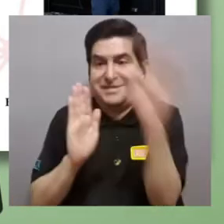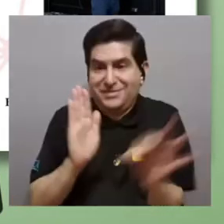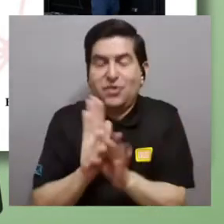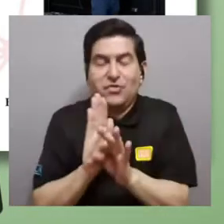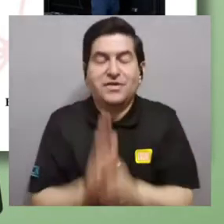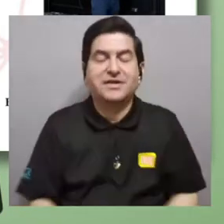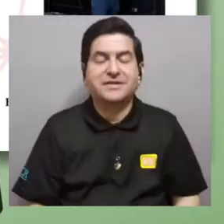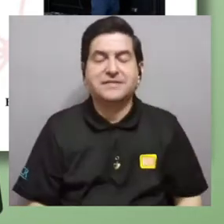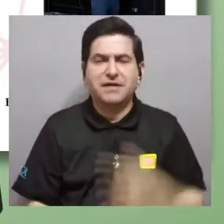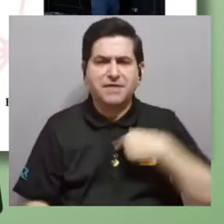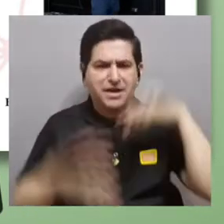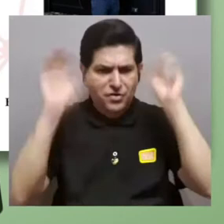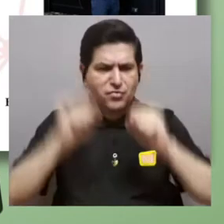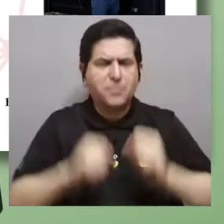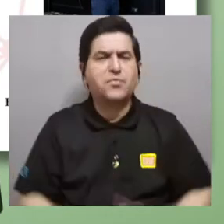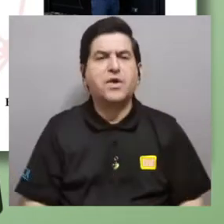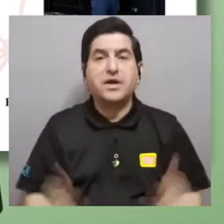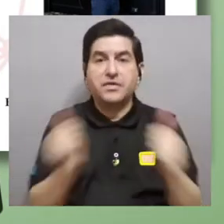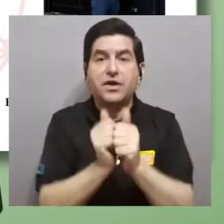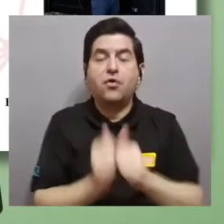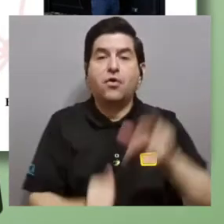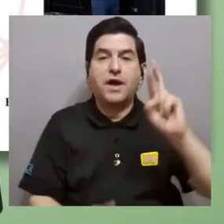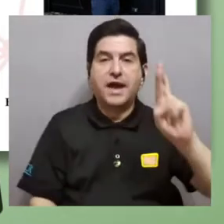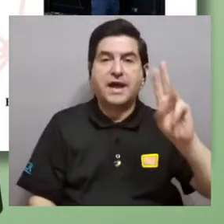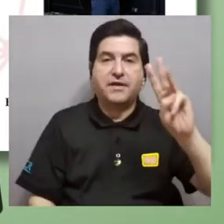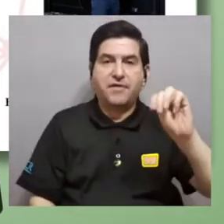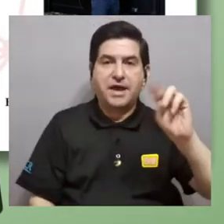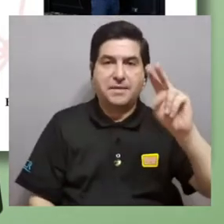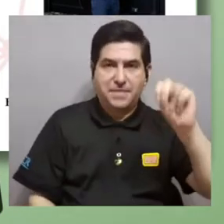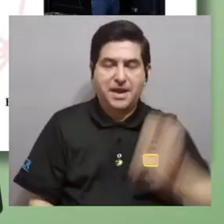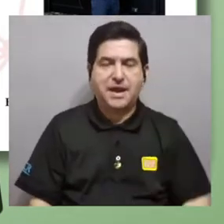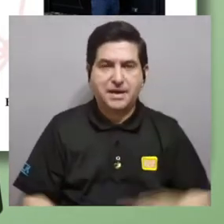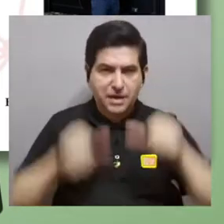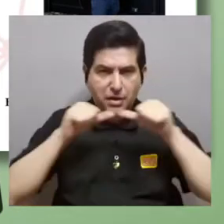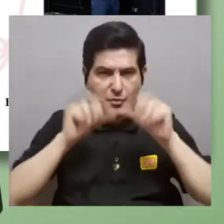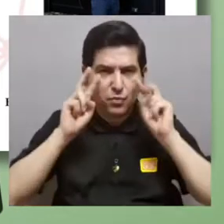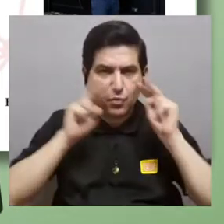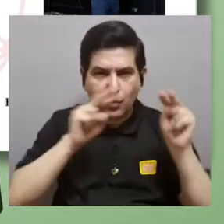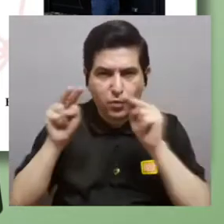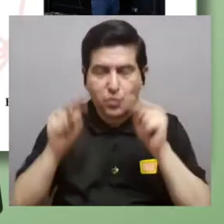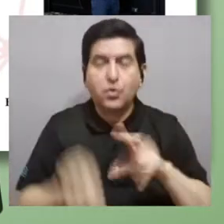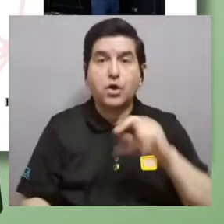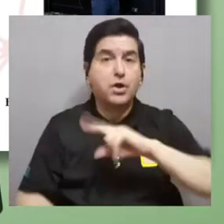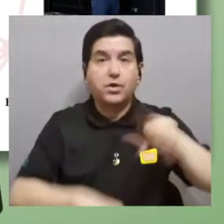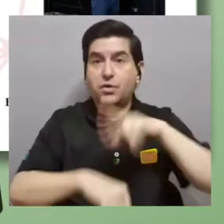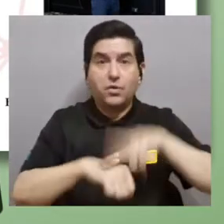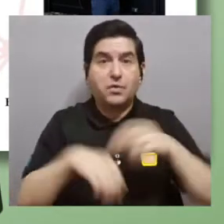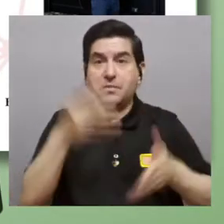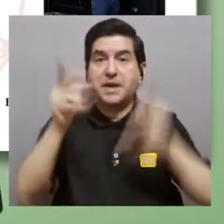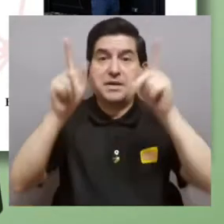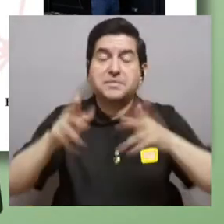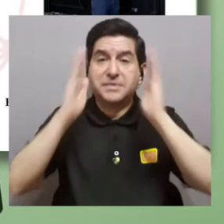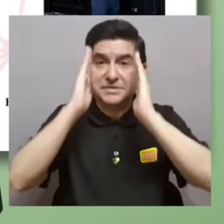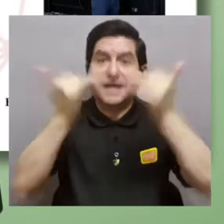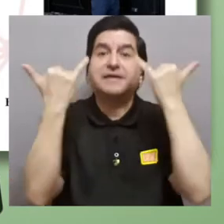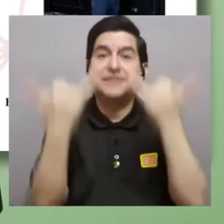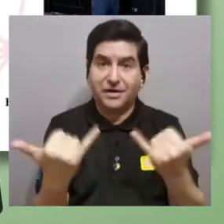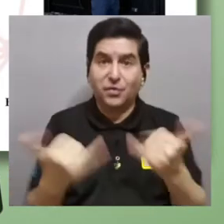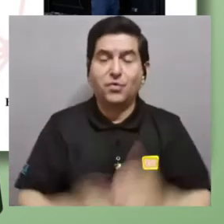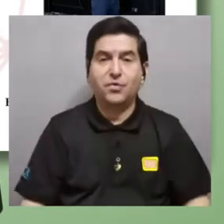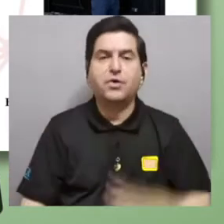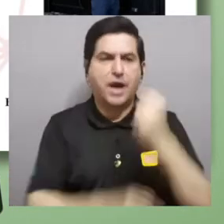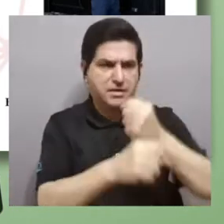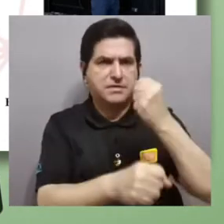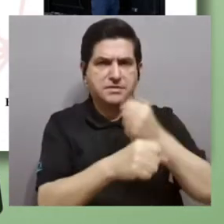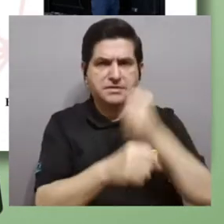elementos de la tabla periódica que uno puede seguir con resonancia magnética y no es el habitual. Probablemente muchos de los que me están